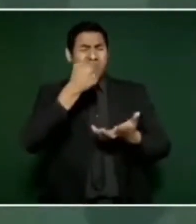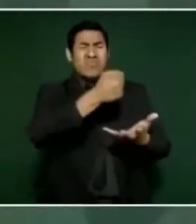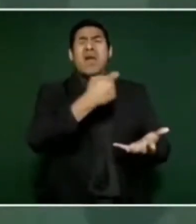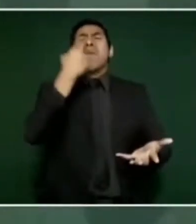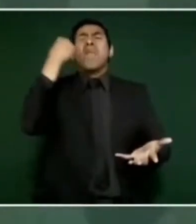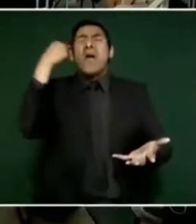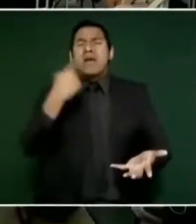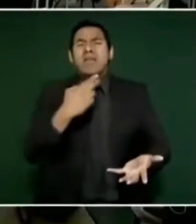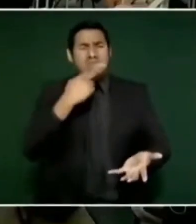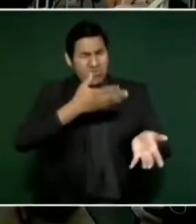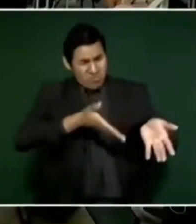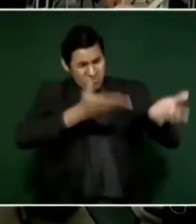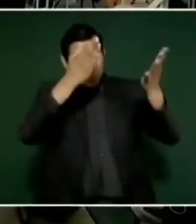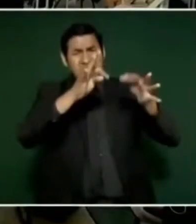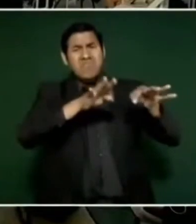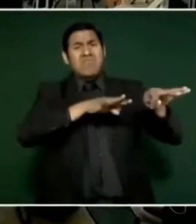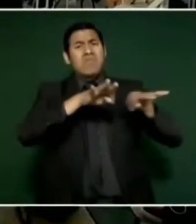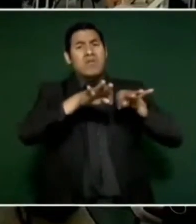trabajar,